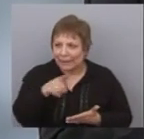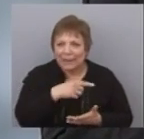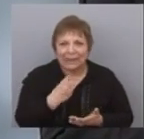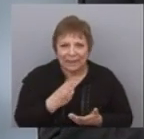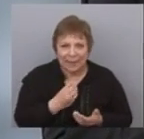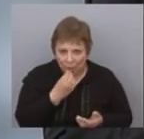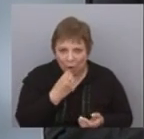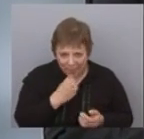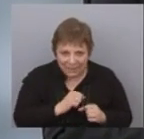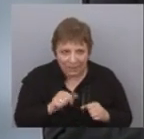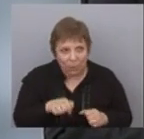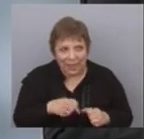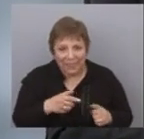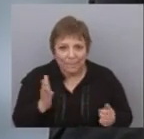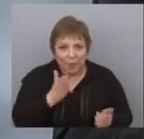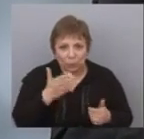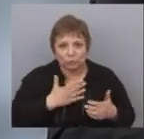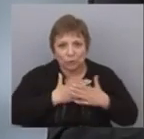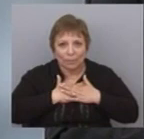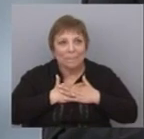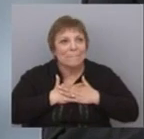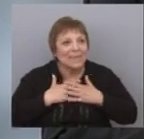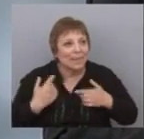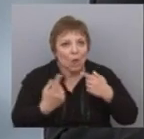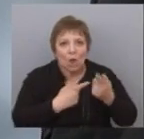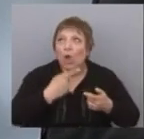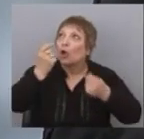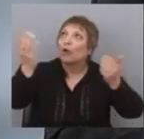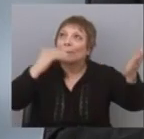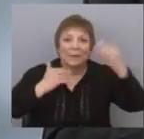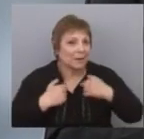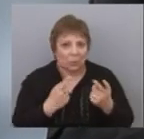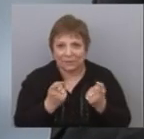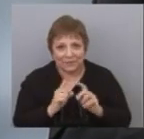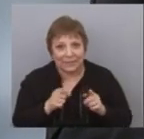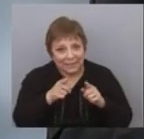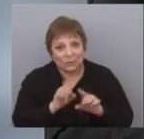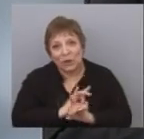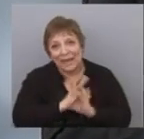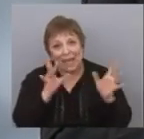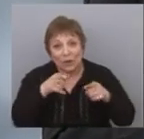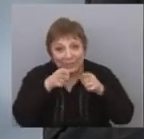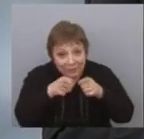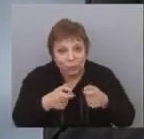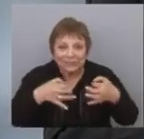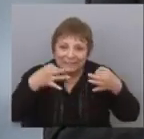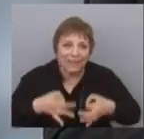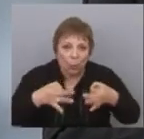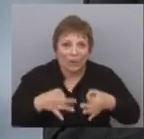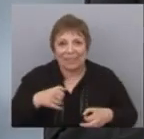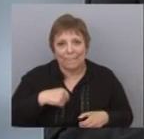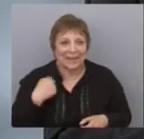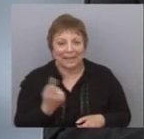creo que es sumamente claro que eso es una garantía, un seguro que tiene el Uruguay.